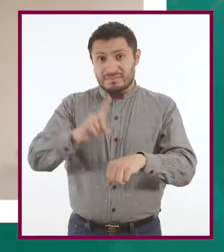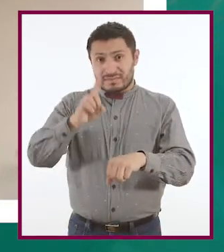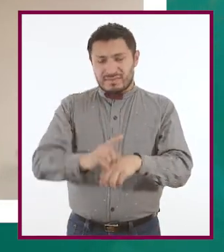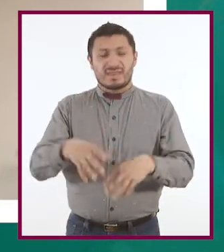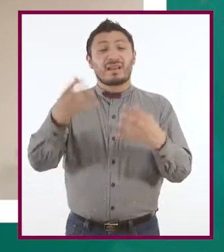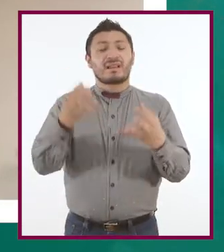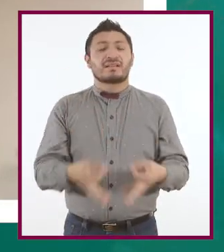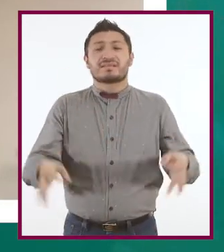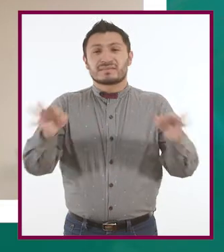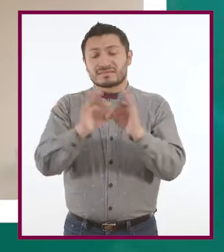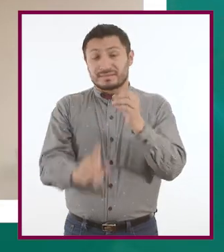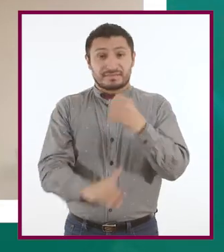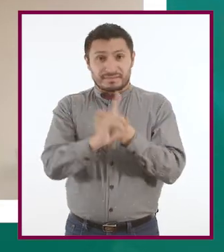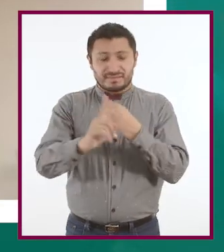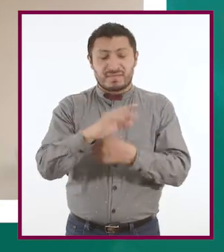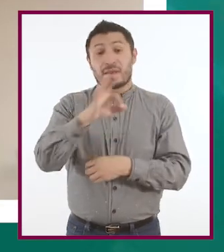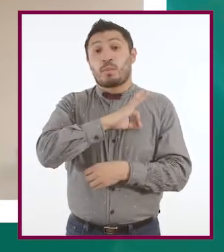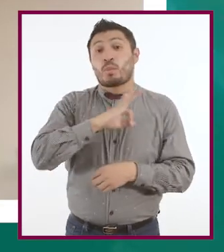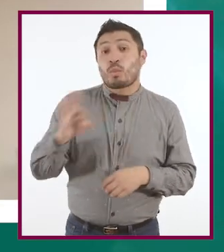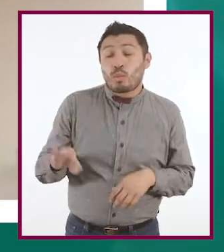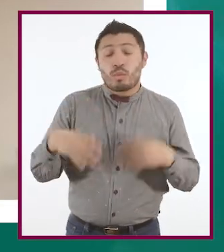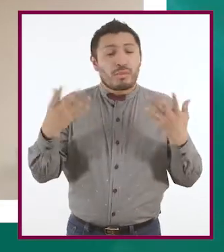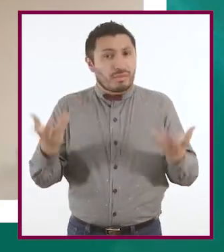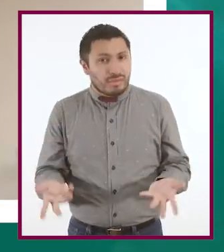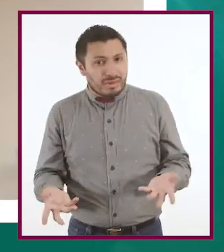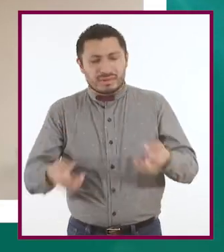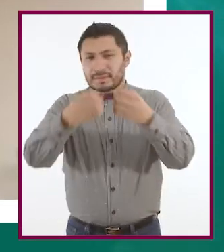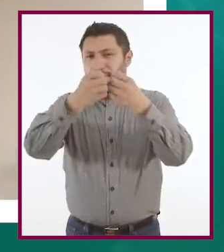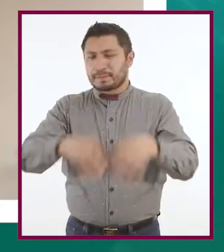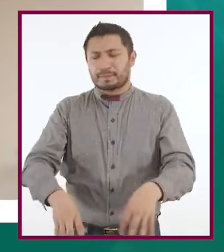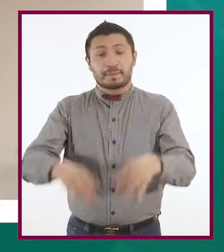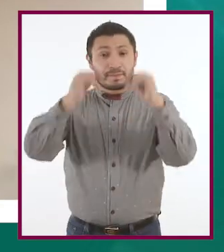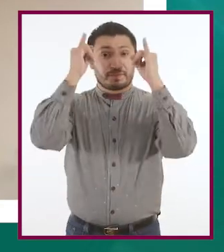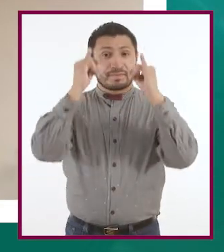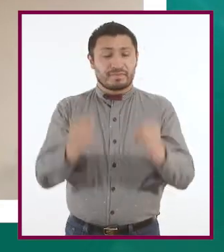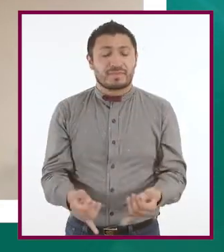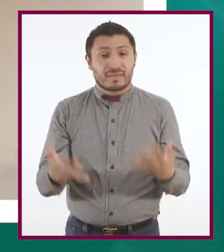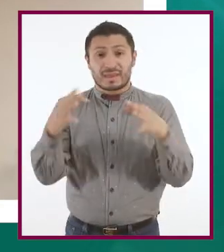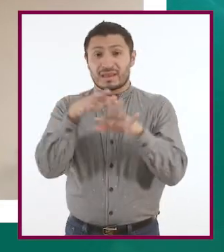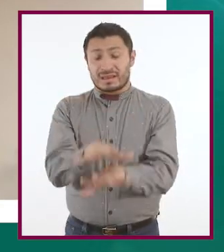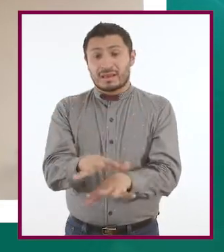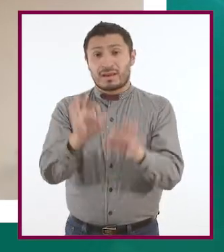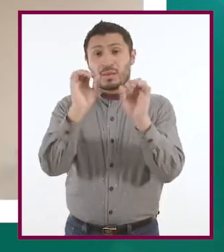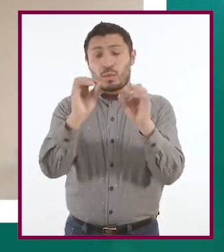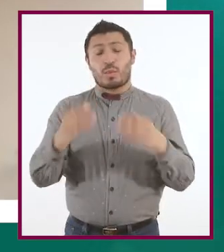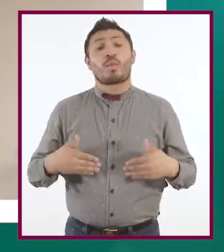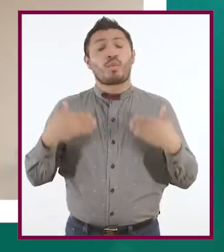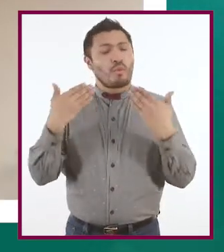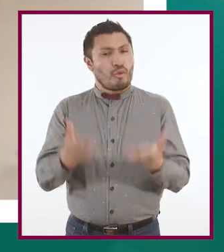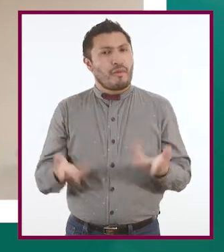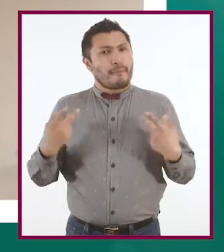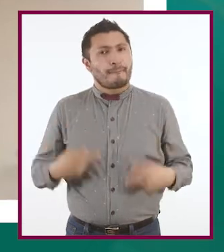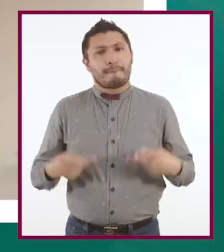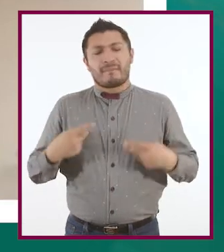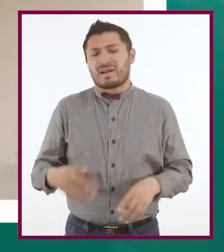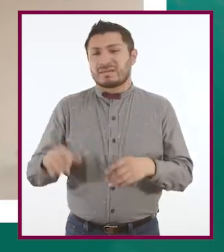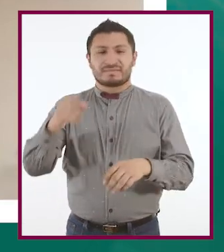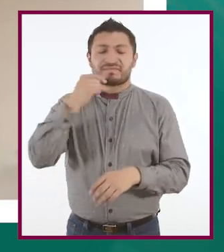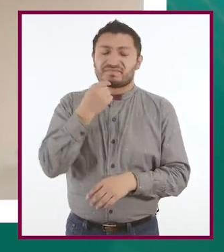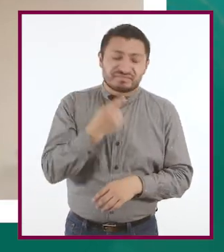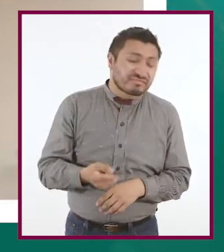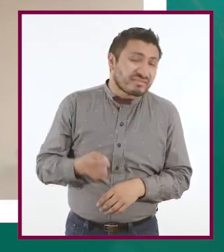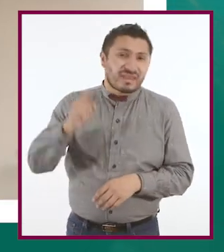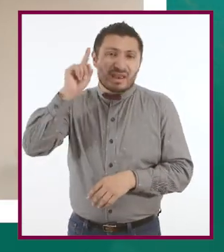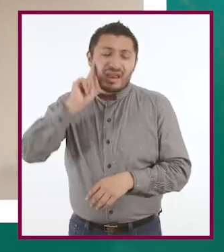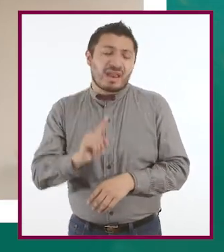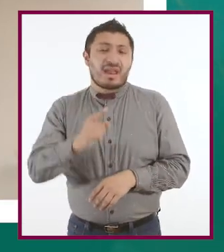pues las principales consecuencias pueden ser la pérdida de la identidad o de la confianza de la persona, de la niña, niño,